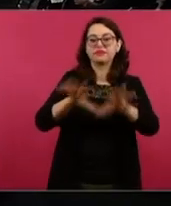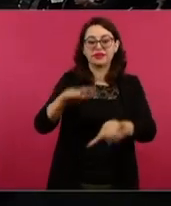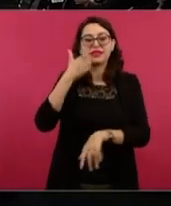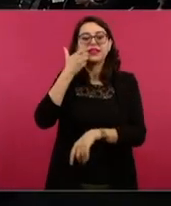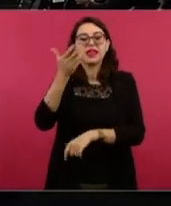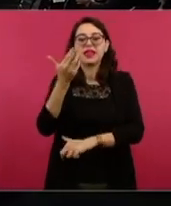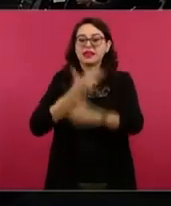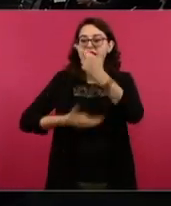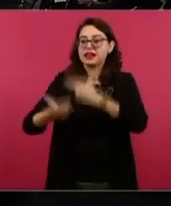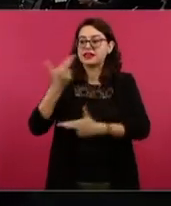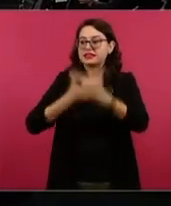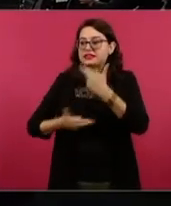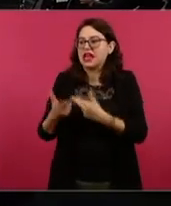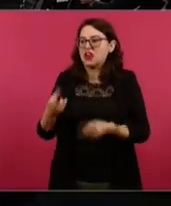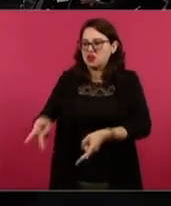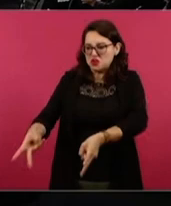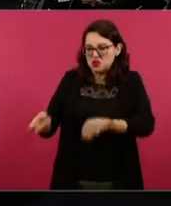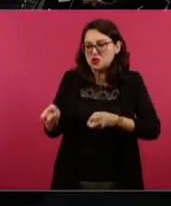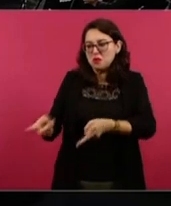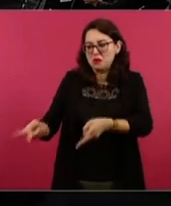Para decirlo así